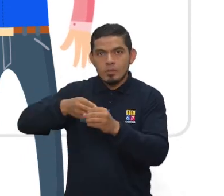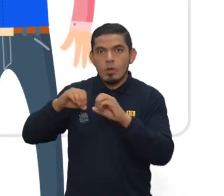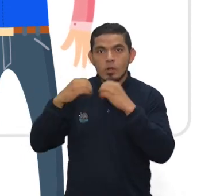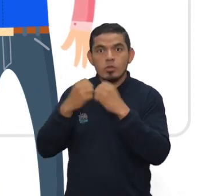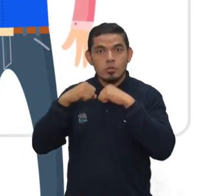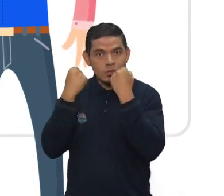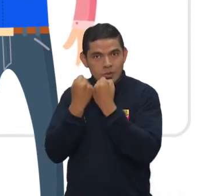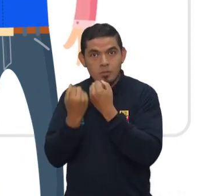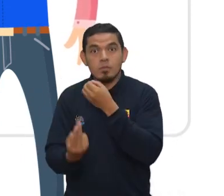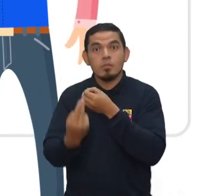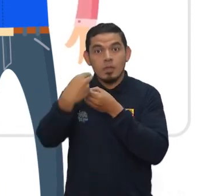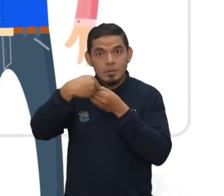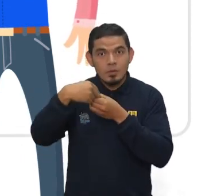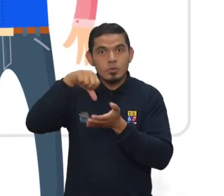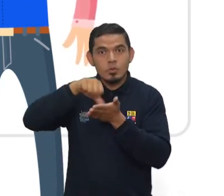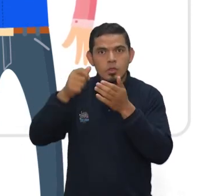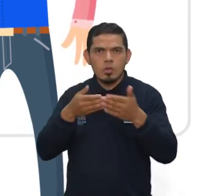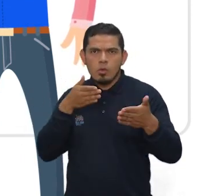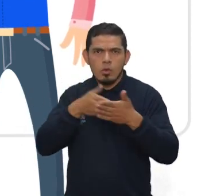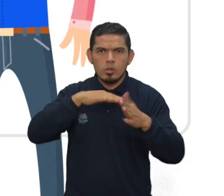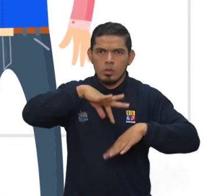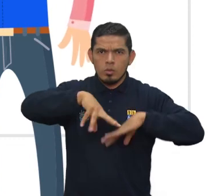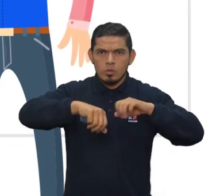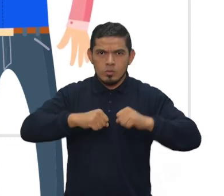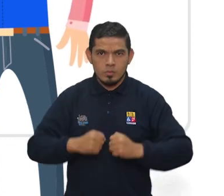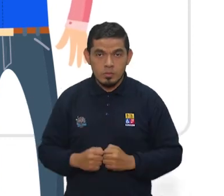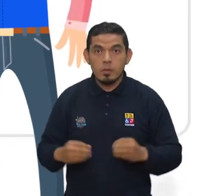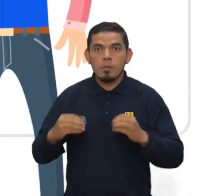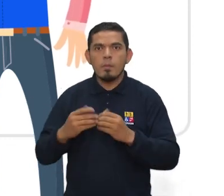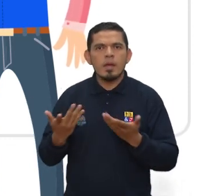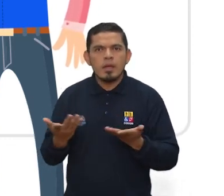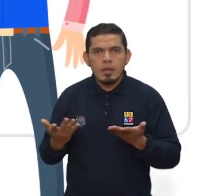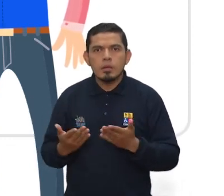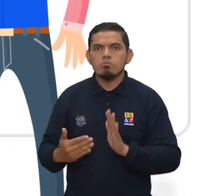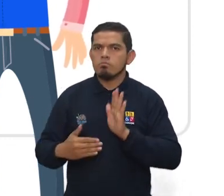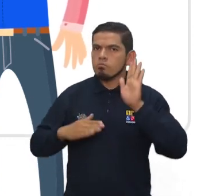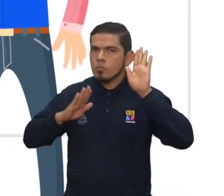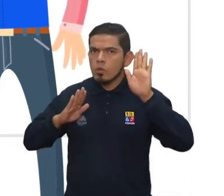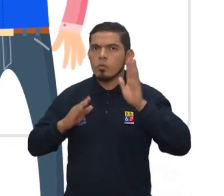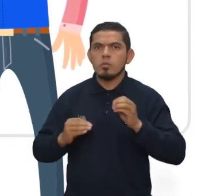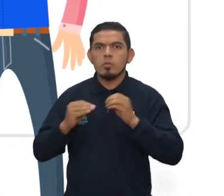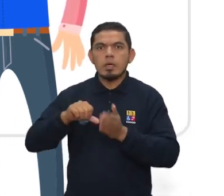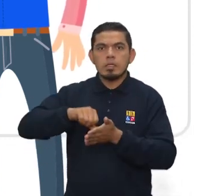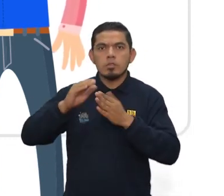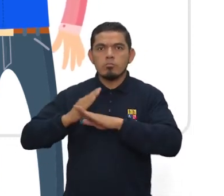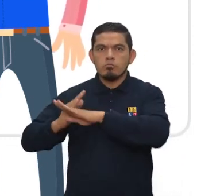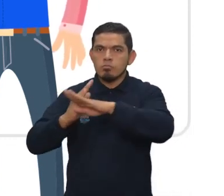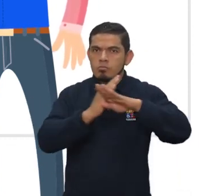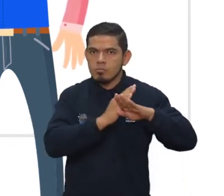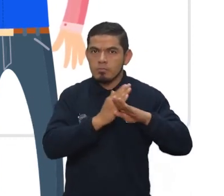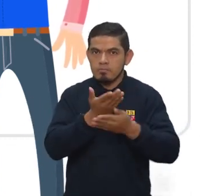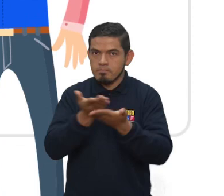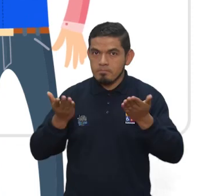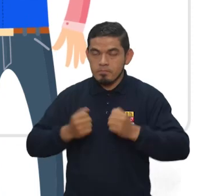trayectoria en organizaciones sociales, participación ciudadana, lucha contra la corrupción, acreditar prestigio que evidencie su